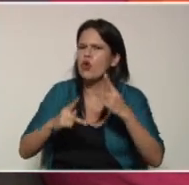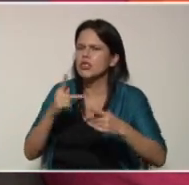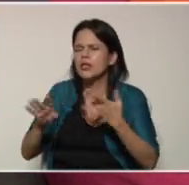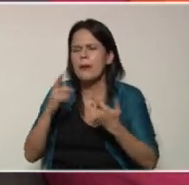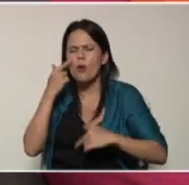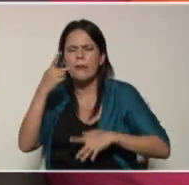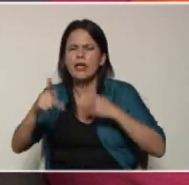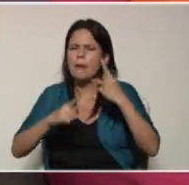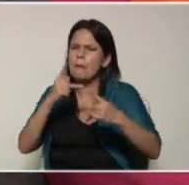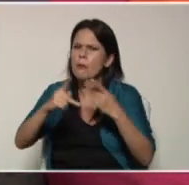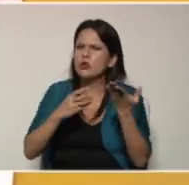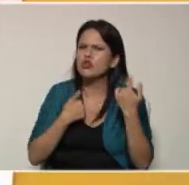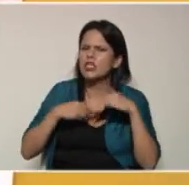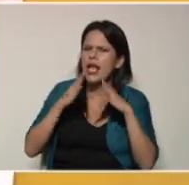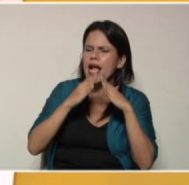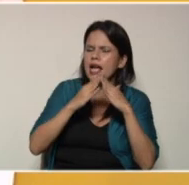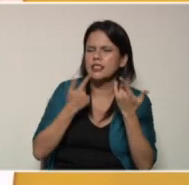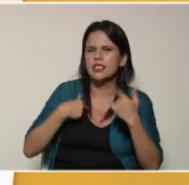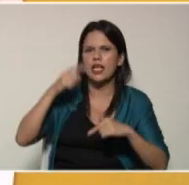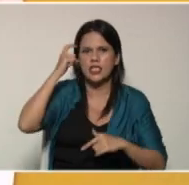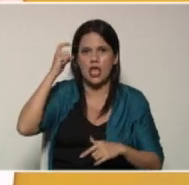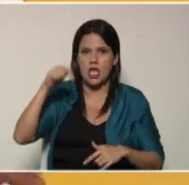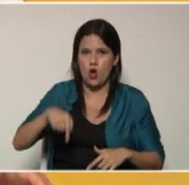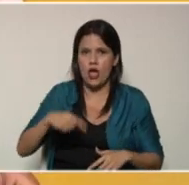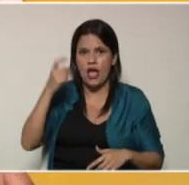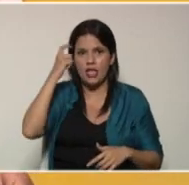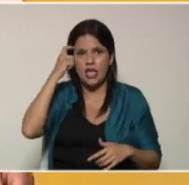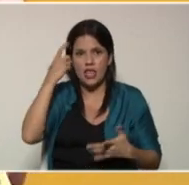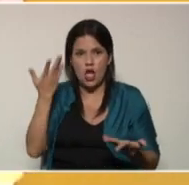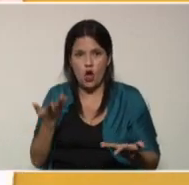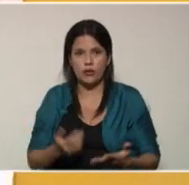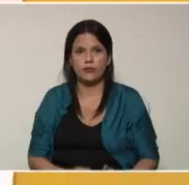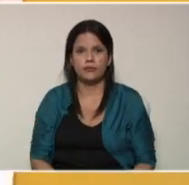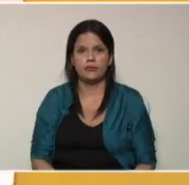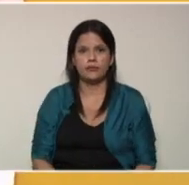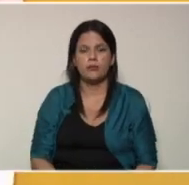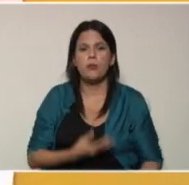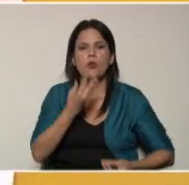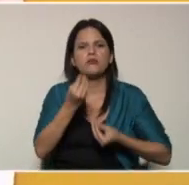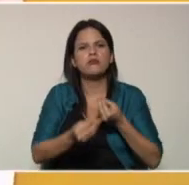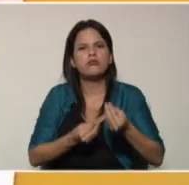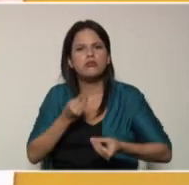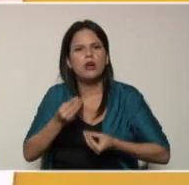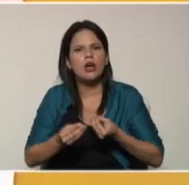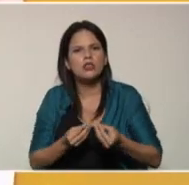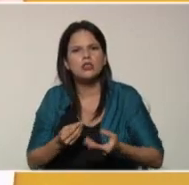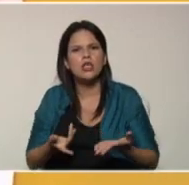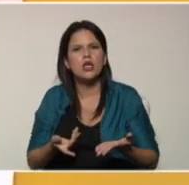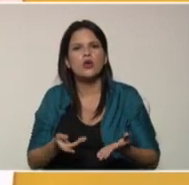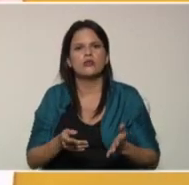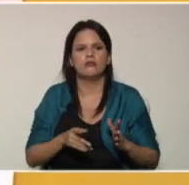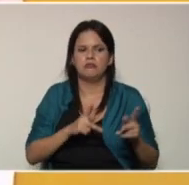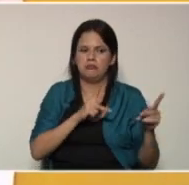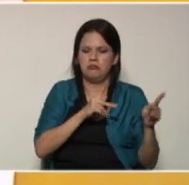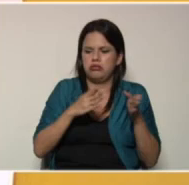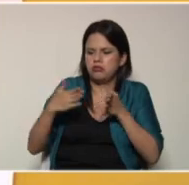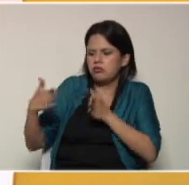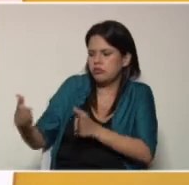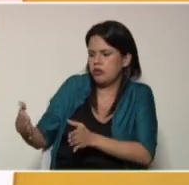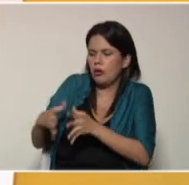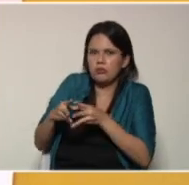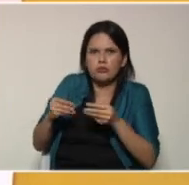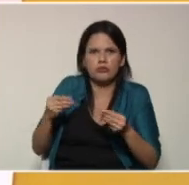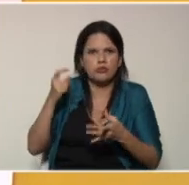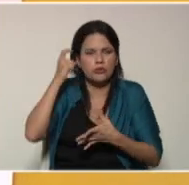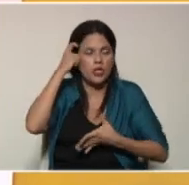vamos a producir en casa, el día de hoy. El día de hoy vamos a realizar una rutina diaria. ¿Para qué? Para